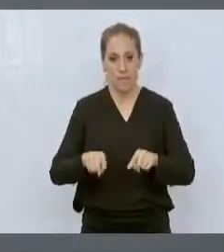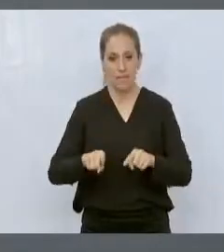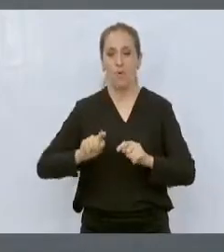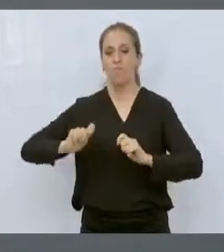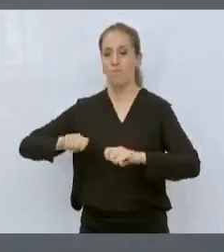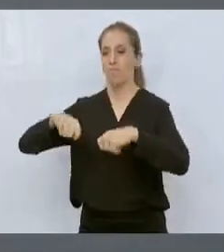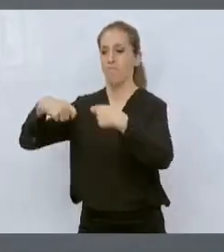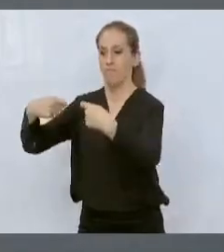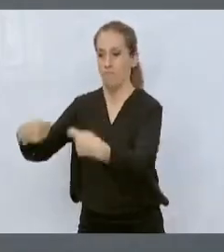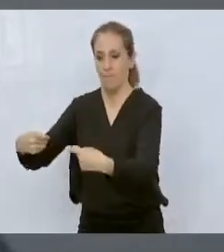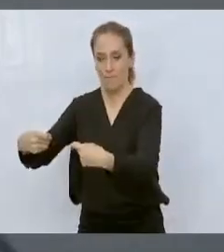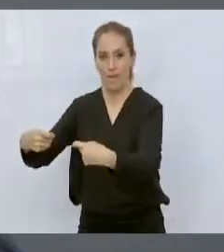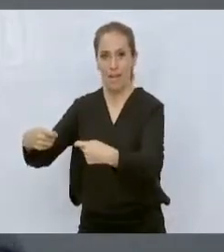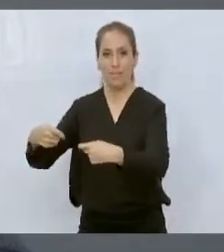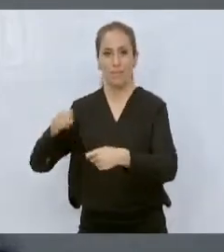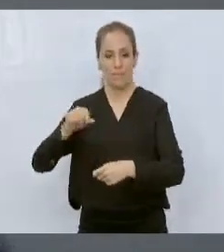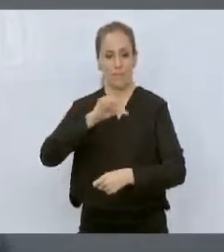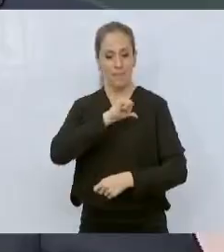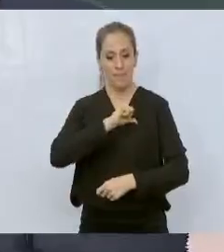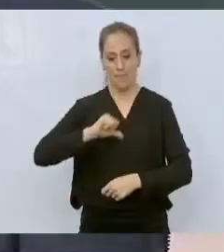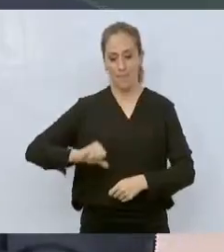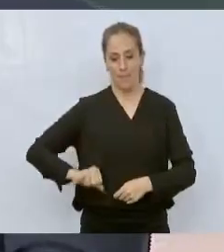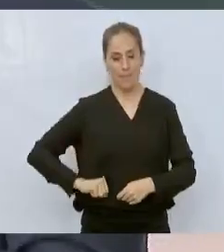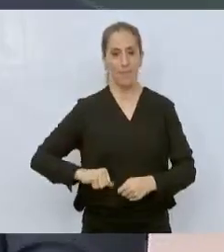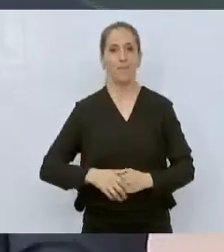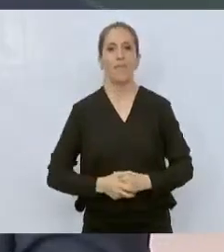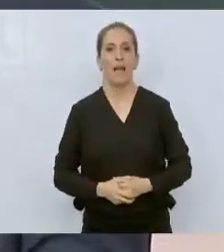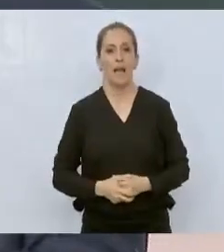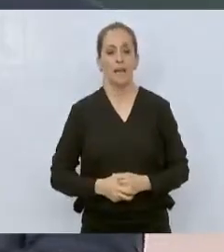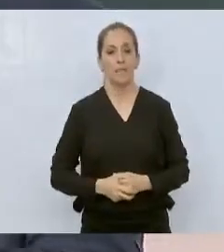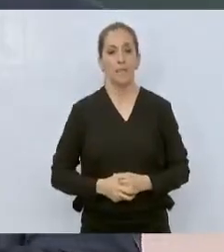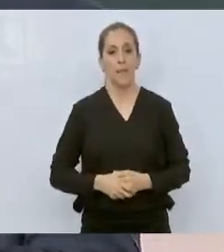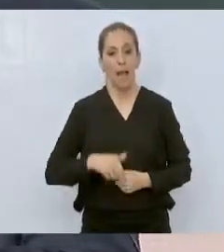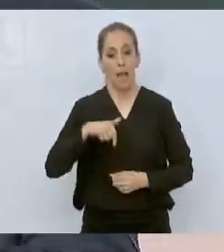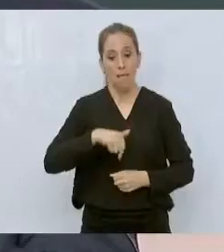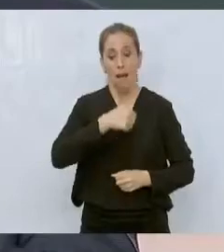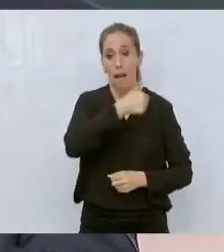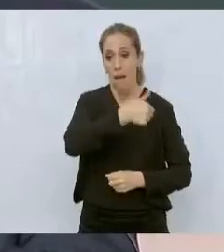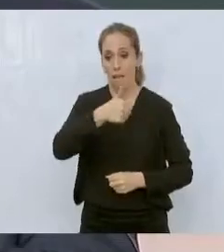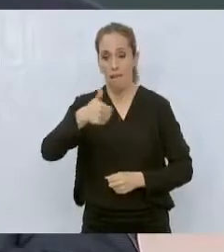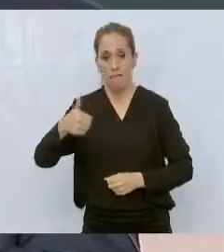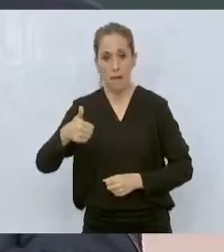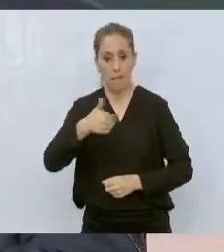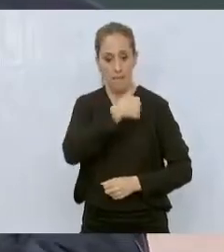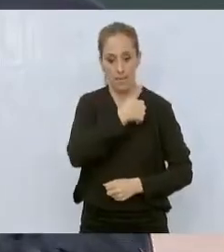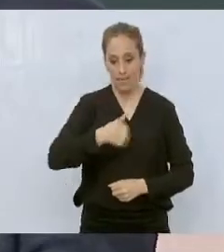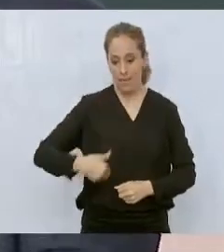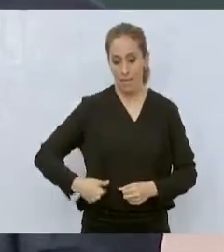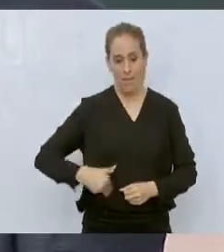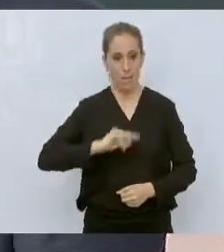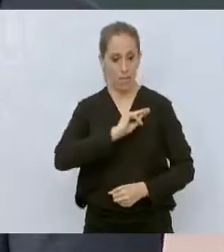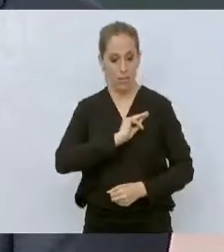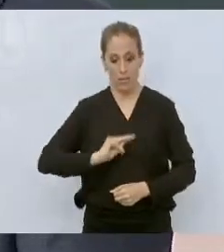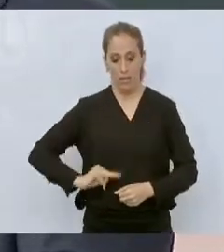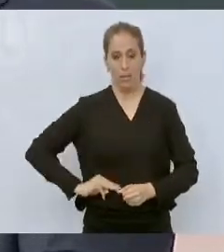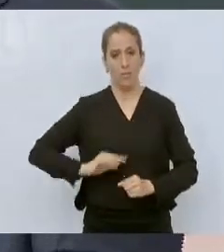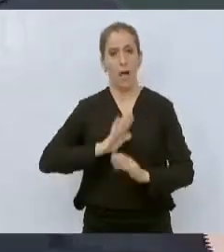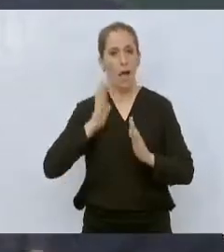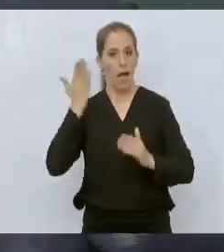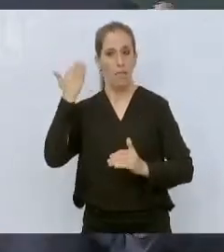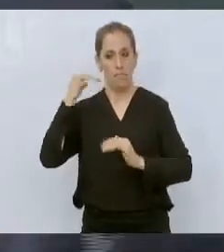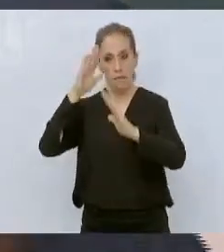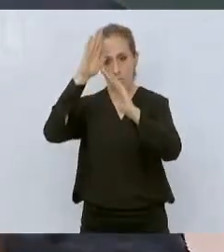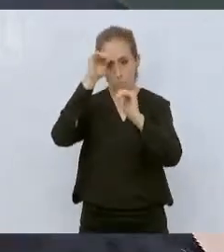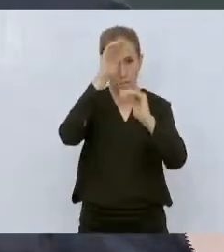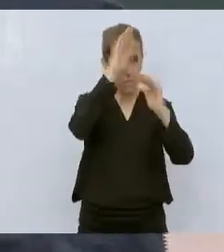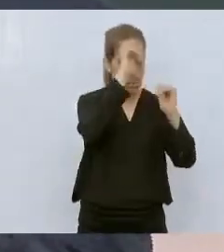le tiene aprecio. Hemos hecho con los presidentes municipales un acuerdo, como lo hice yo con usted al inicio de nuestra, de